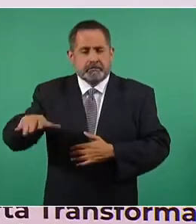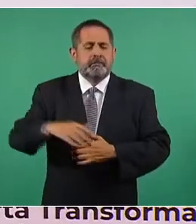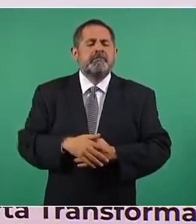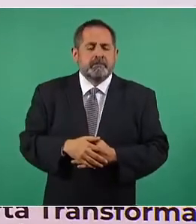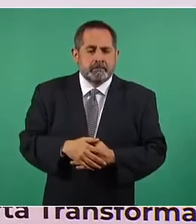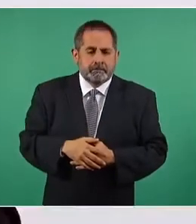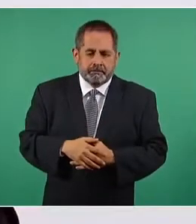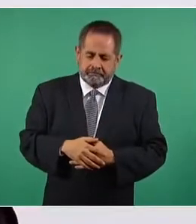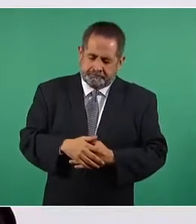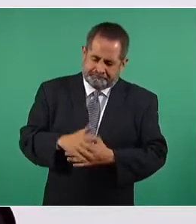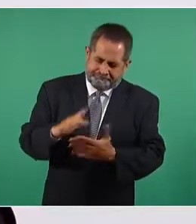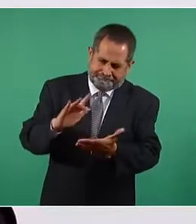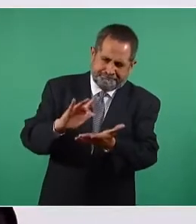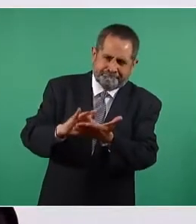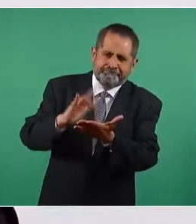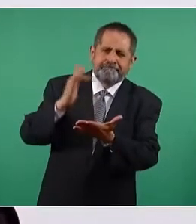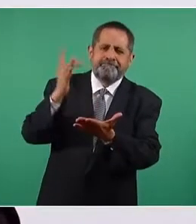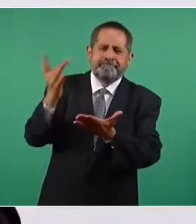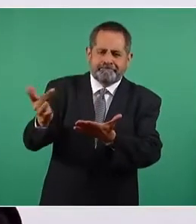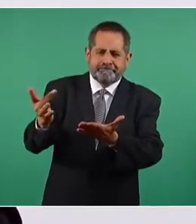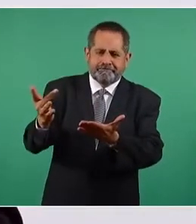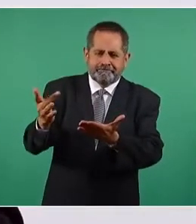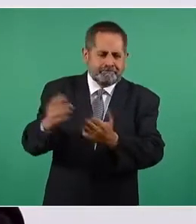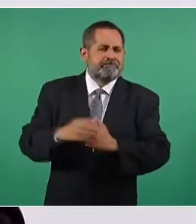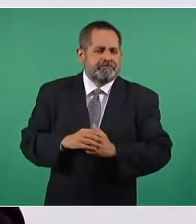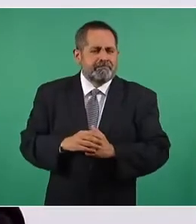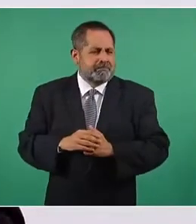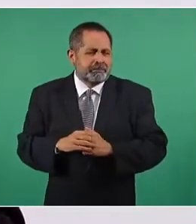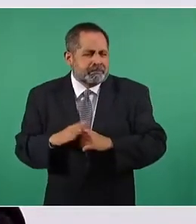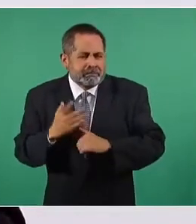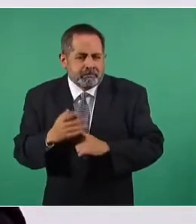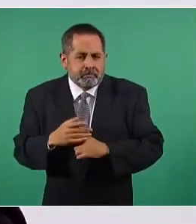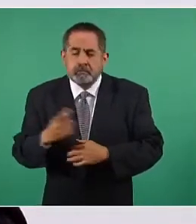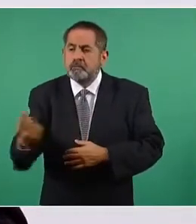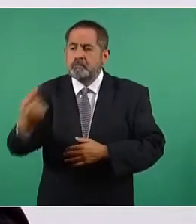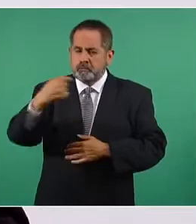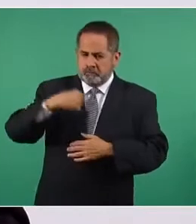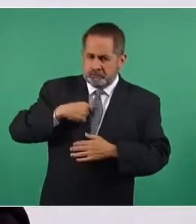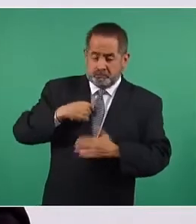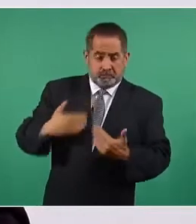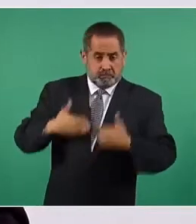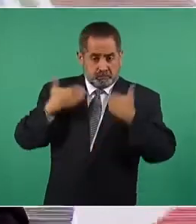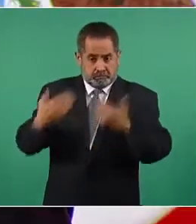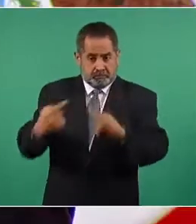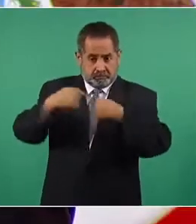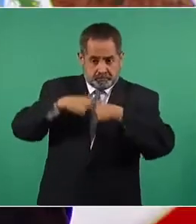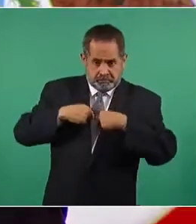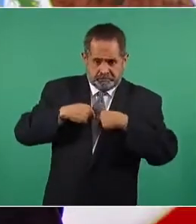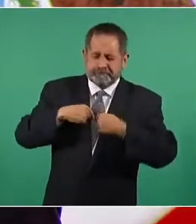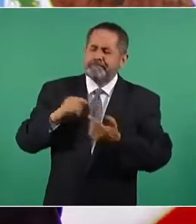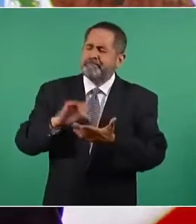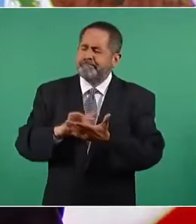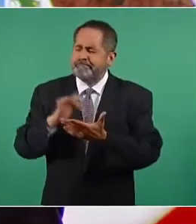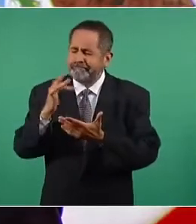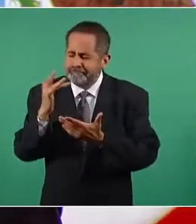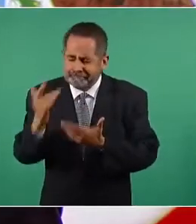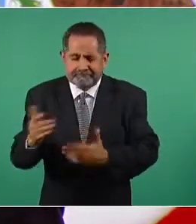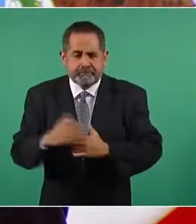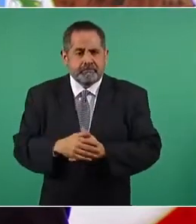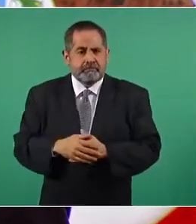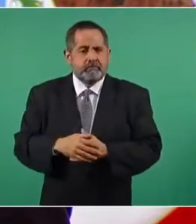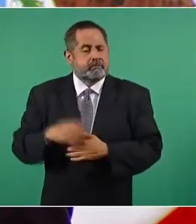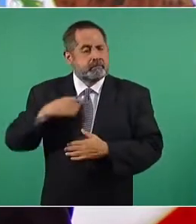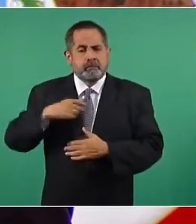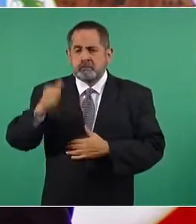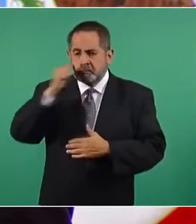por refrendar su confianza en mi persona. Repito, yo